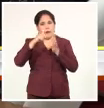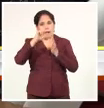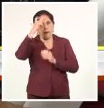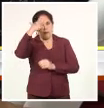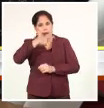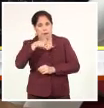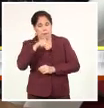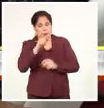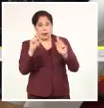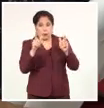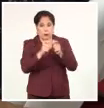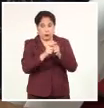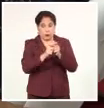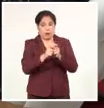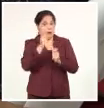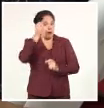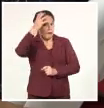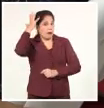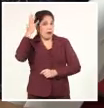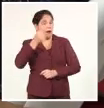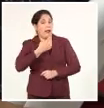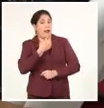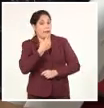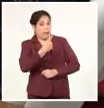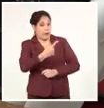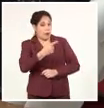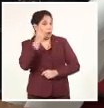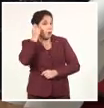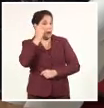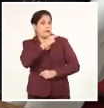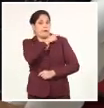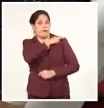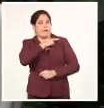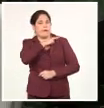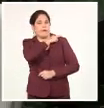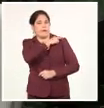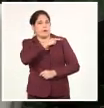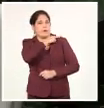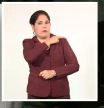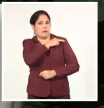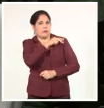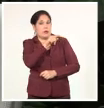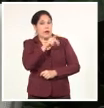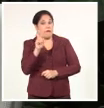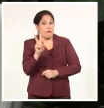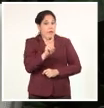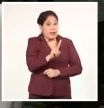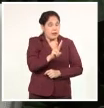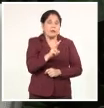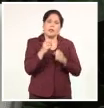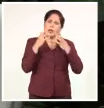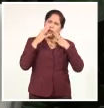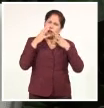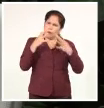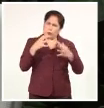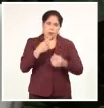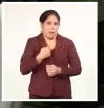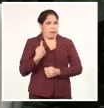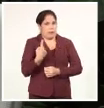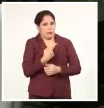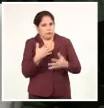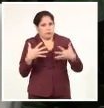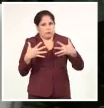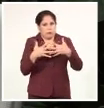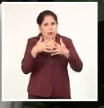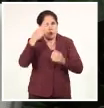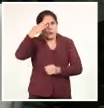el encuentro, el Jefe de Estado manifestó a la alta funcionaria del Organismo Internacional que su visita marca otro momento en las relaciones